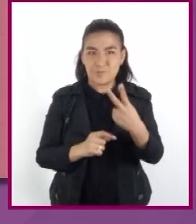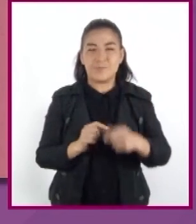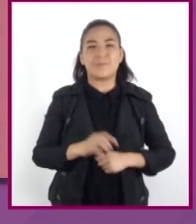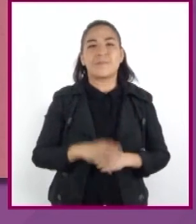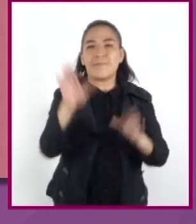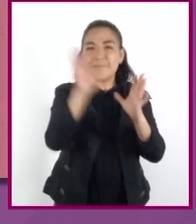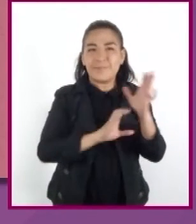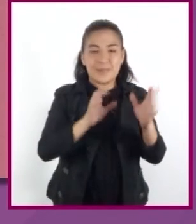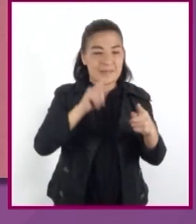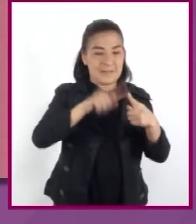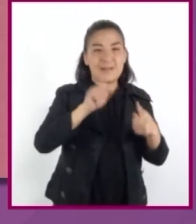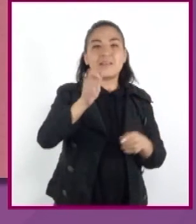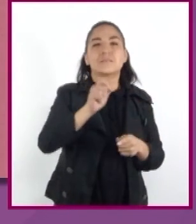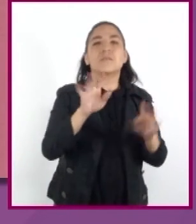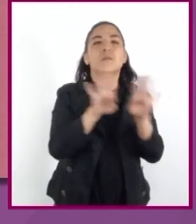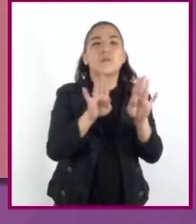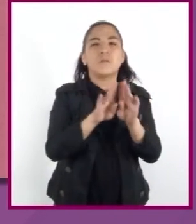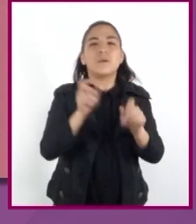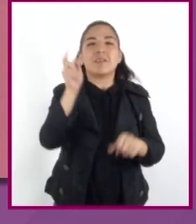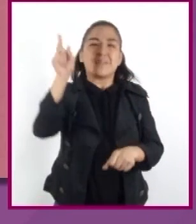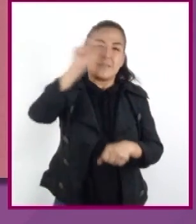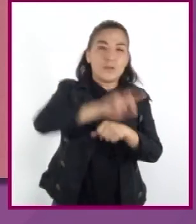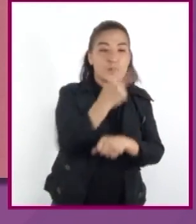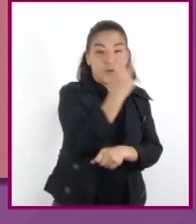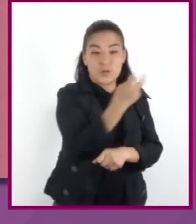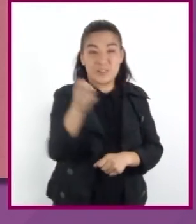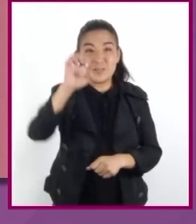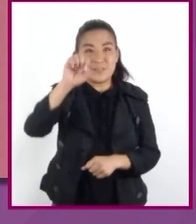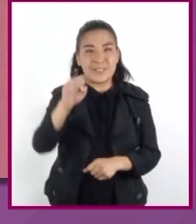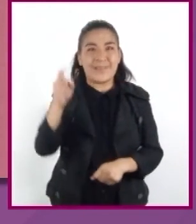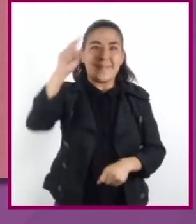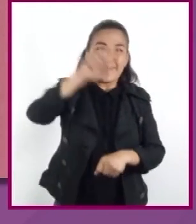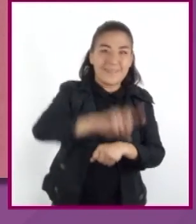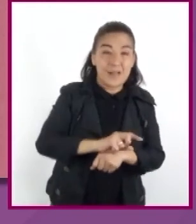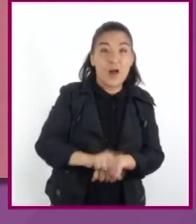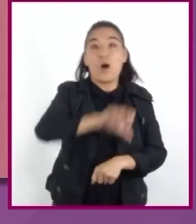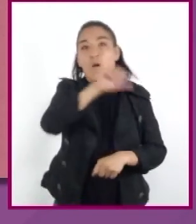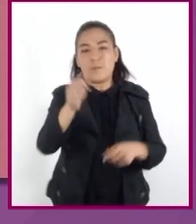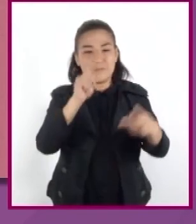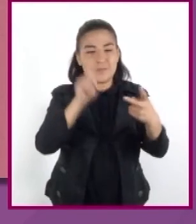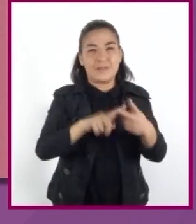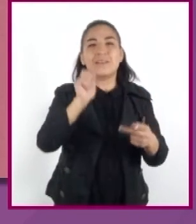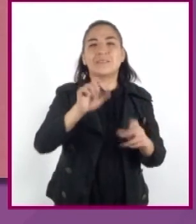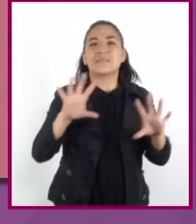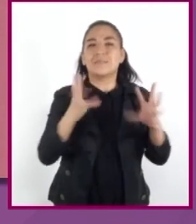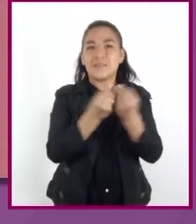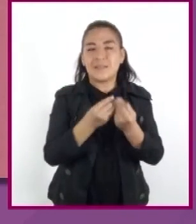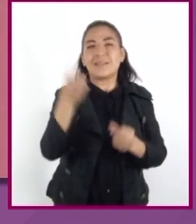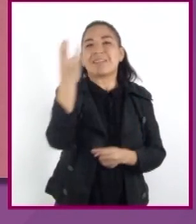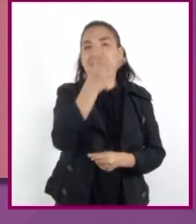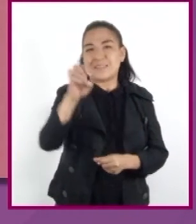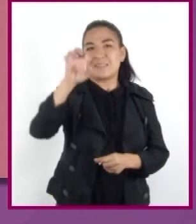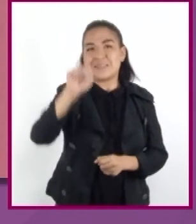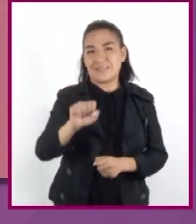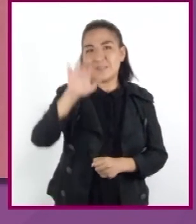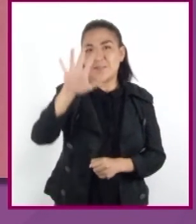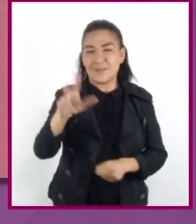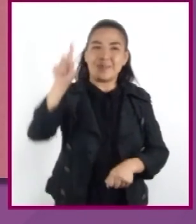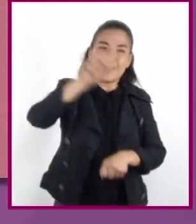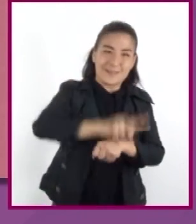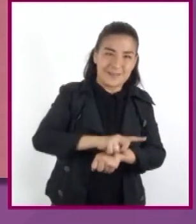una ritual formada por un ciclo de 260 días y otra cívica formada por un ciclo de 365